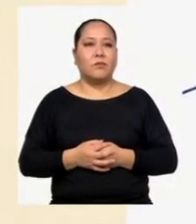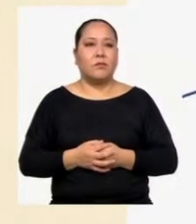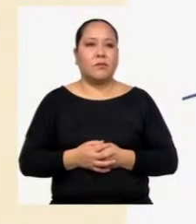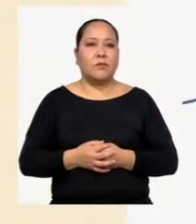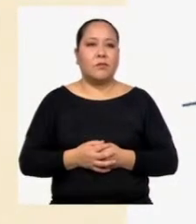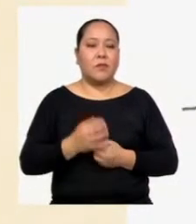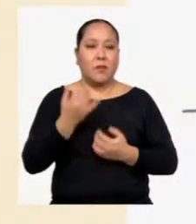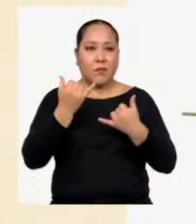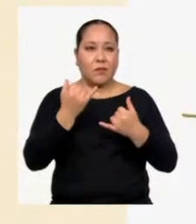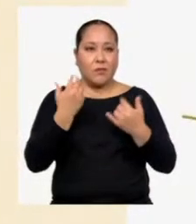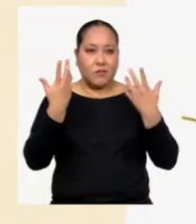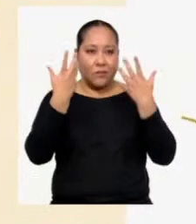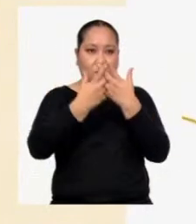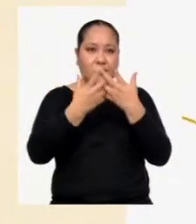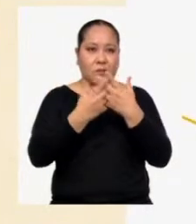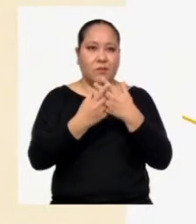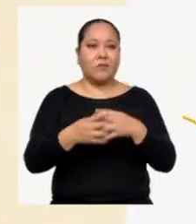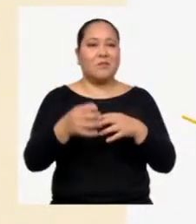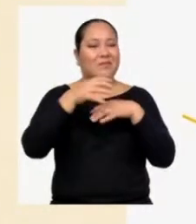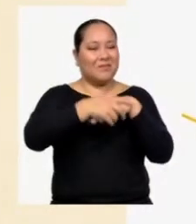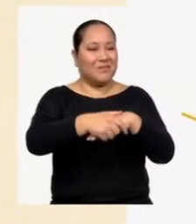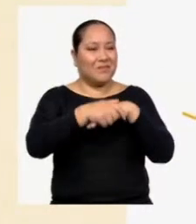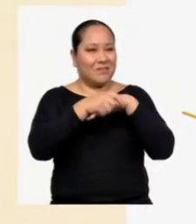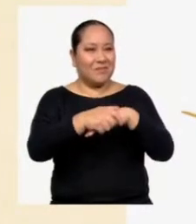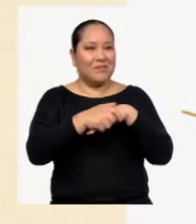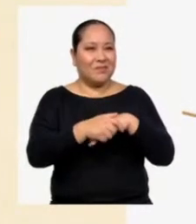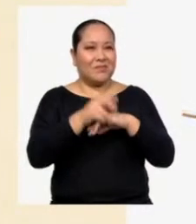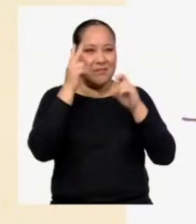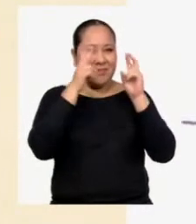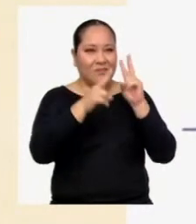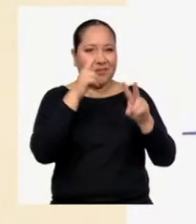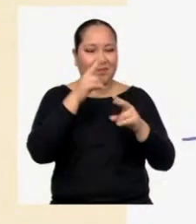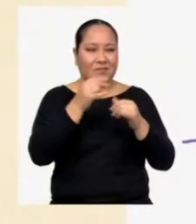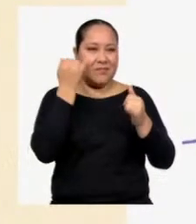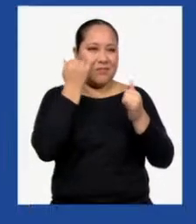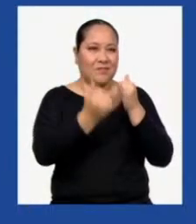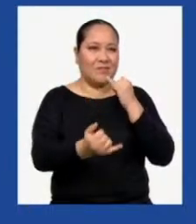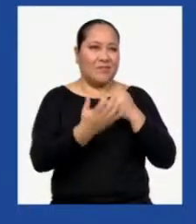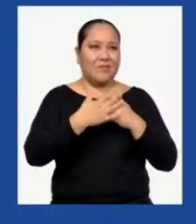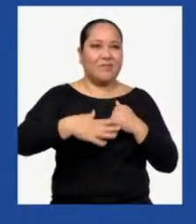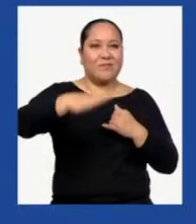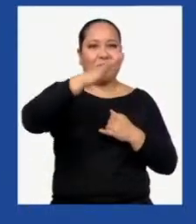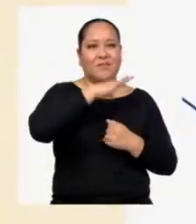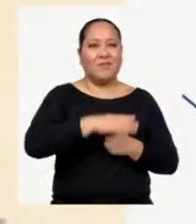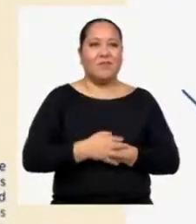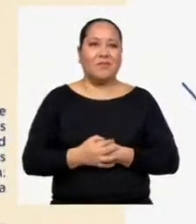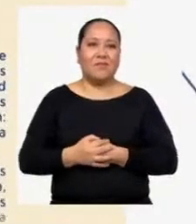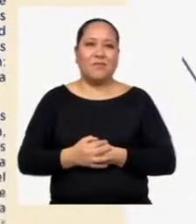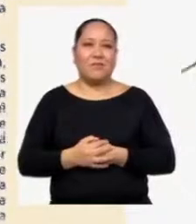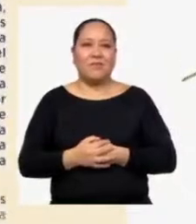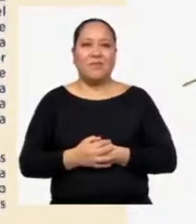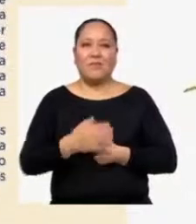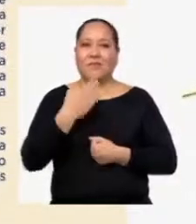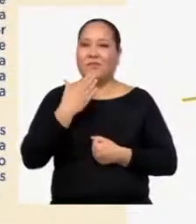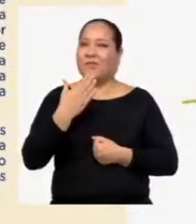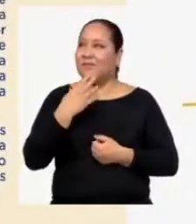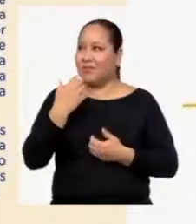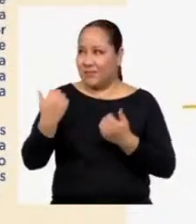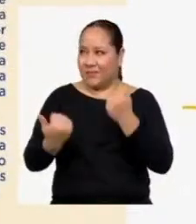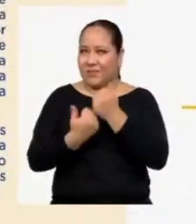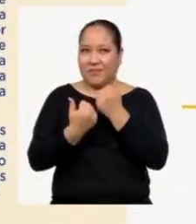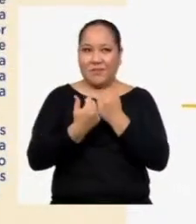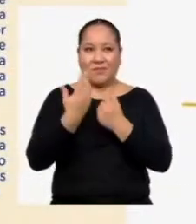hay coherencia! Te felicito Veamos la versión final de tu artículo Gracias por su apoyo,